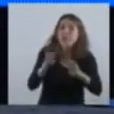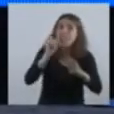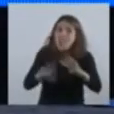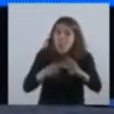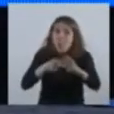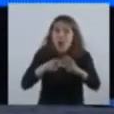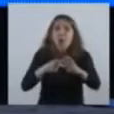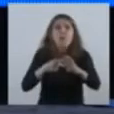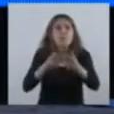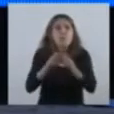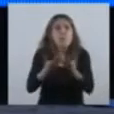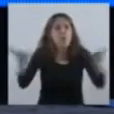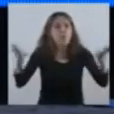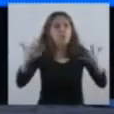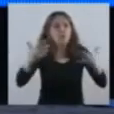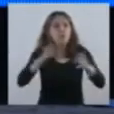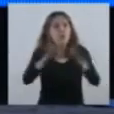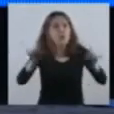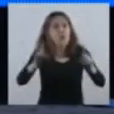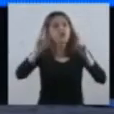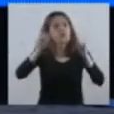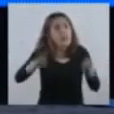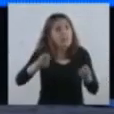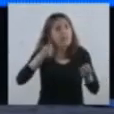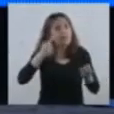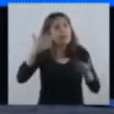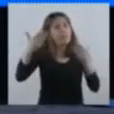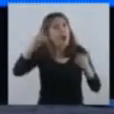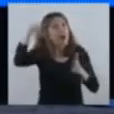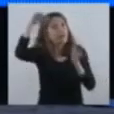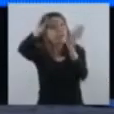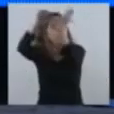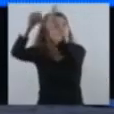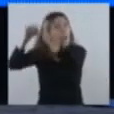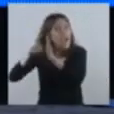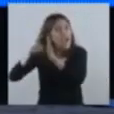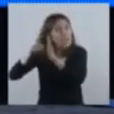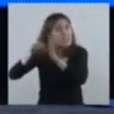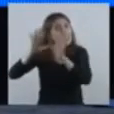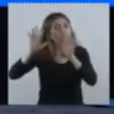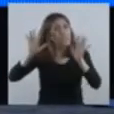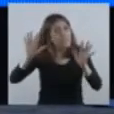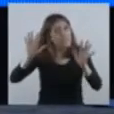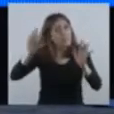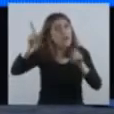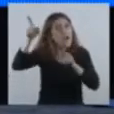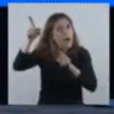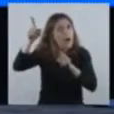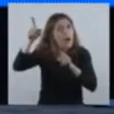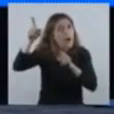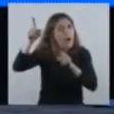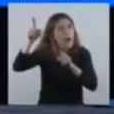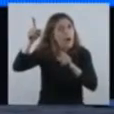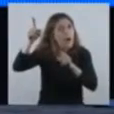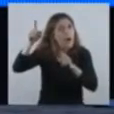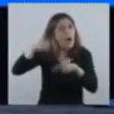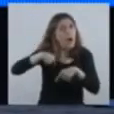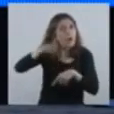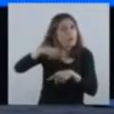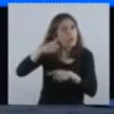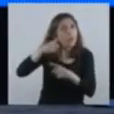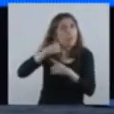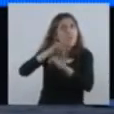En un momento en donde el mundo, además, nos tiene que dar muestras de que el tema no está terminado.